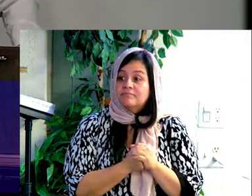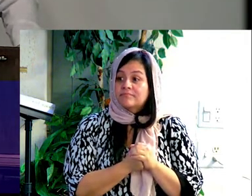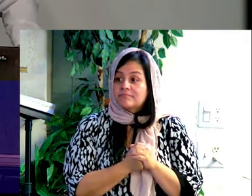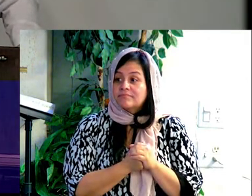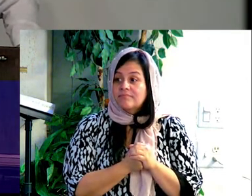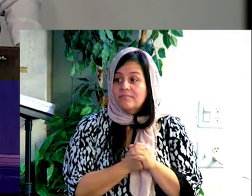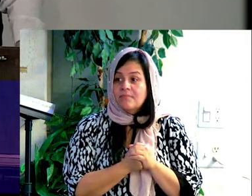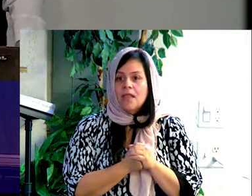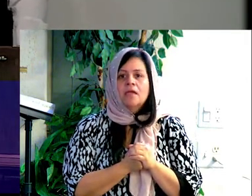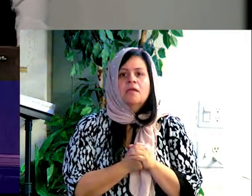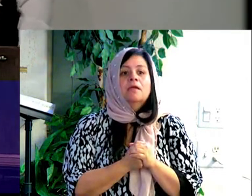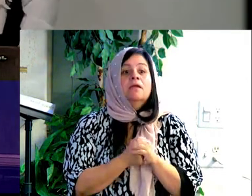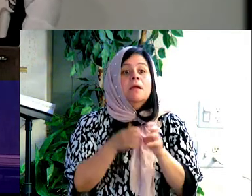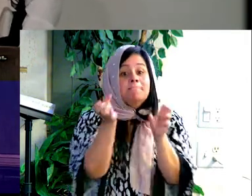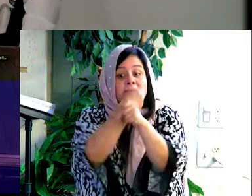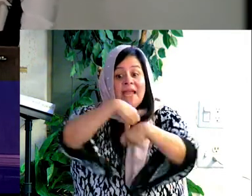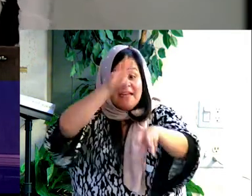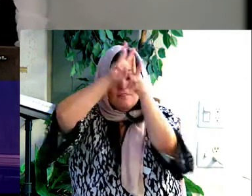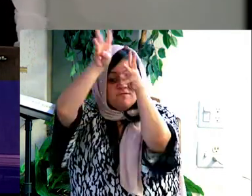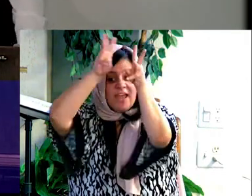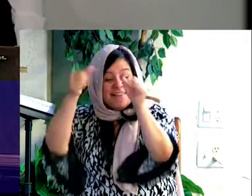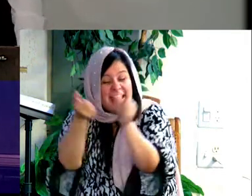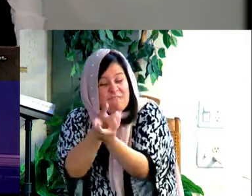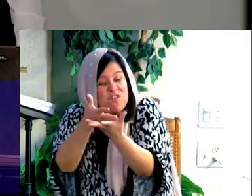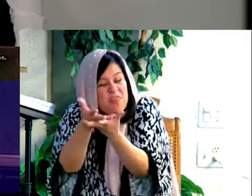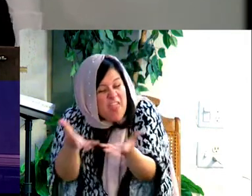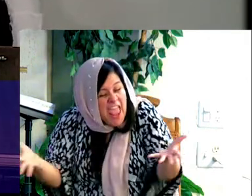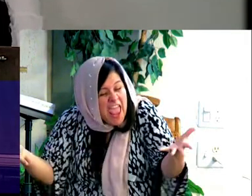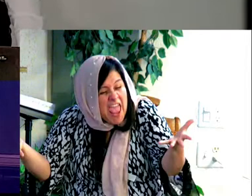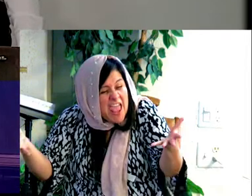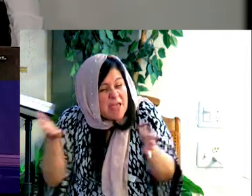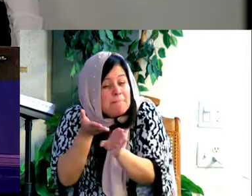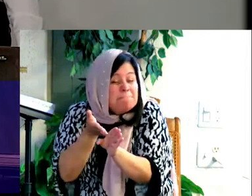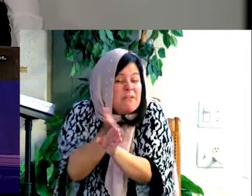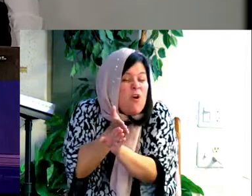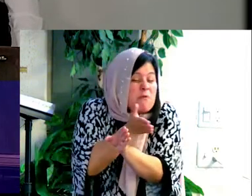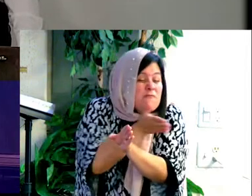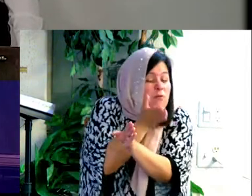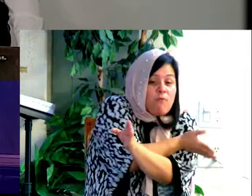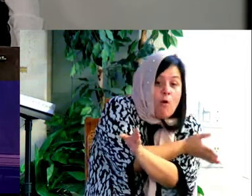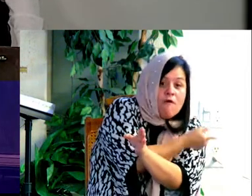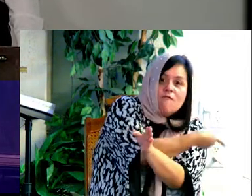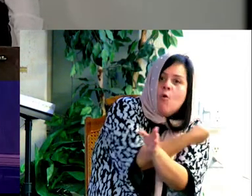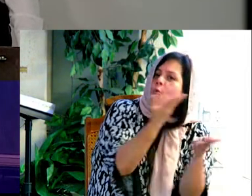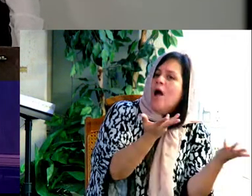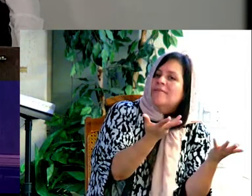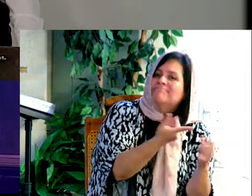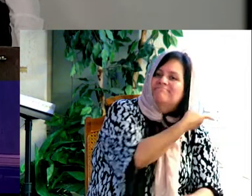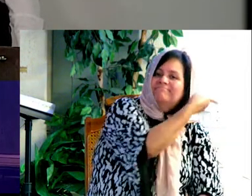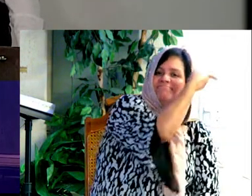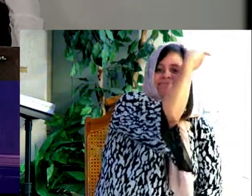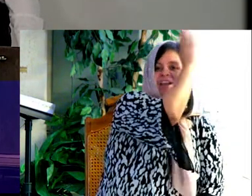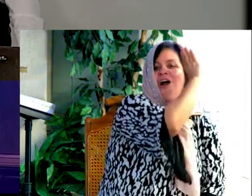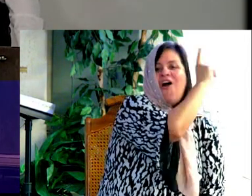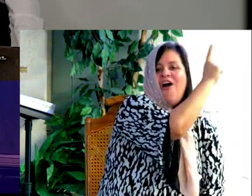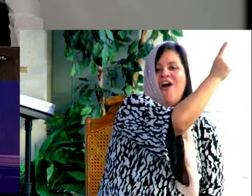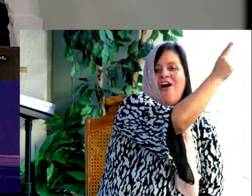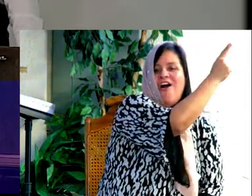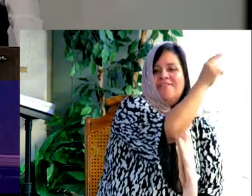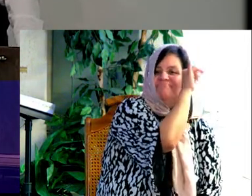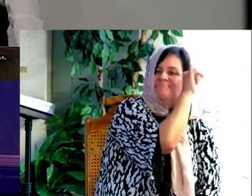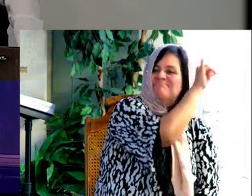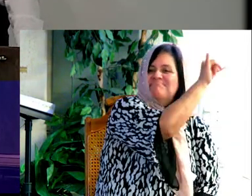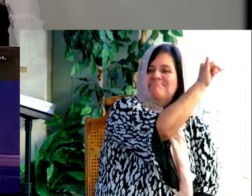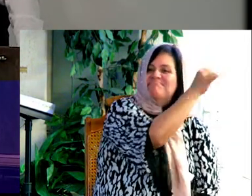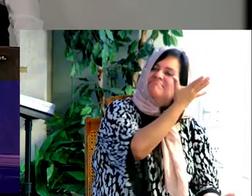was God. Antes de cualquier cosa, antes de la existencia de cualquier cosa, hubo Dios. Estuvo Dios. And the scriptures